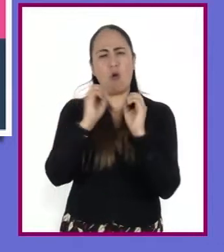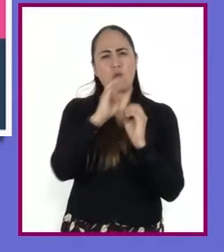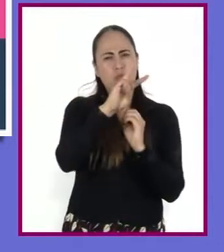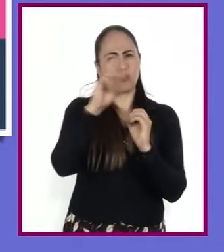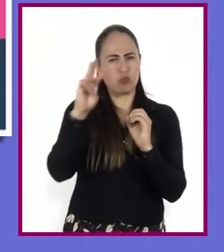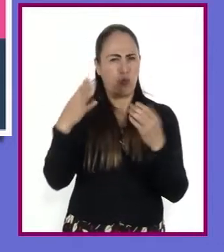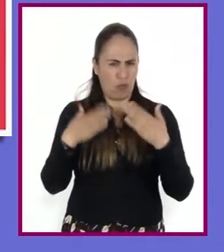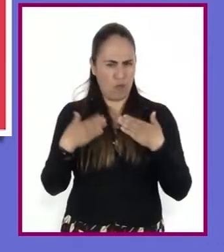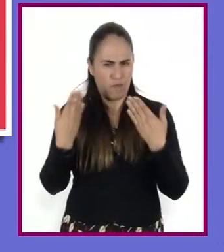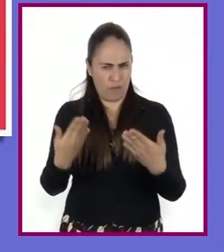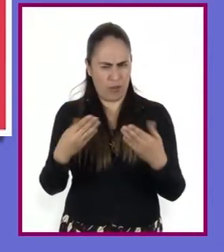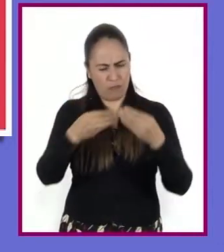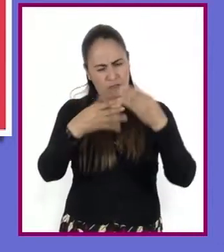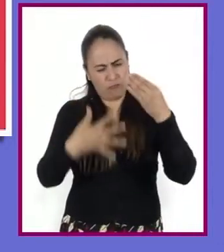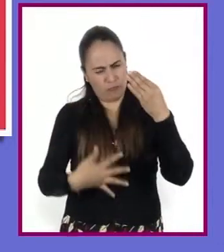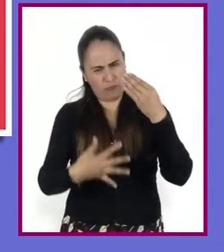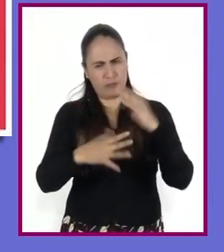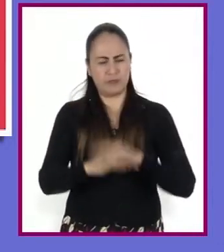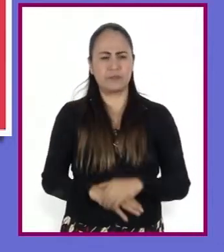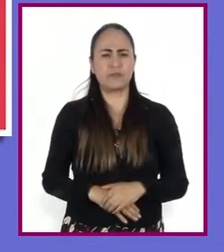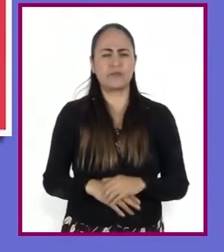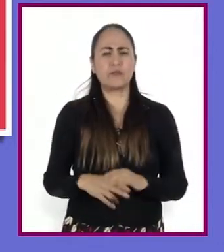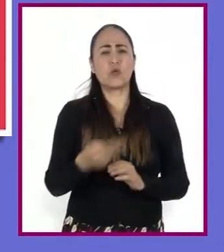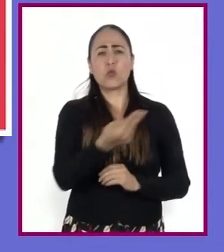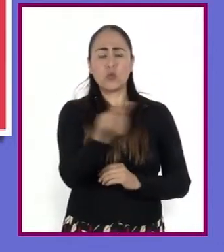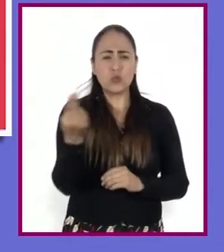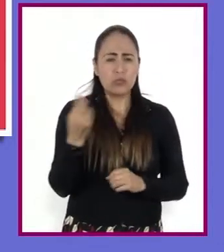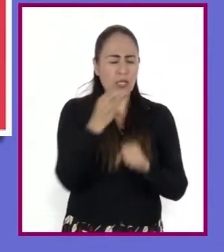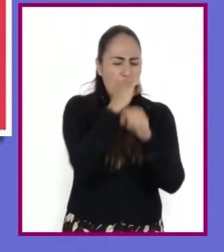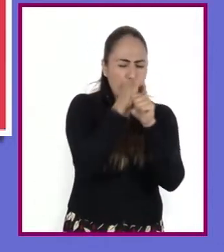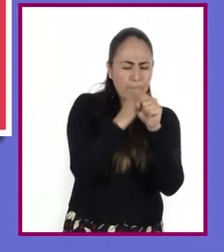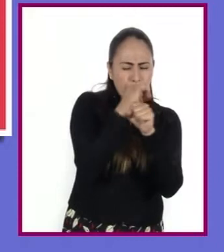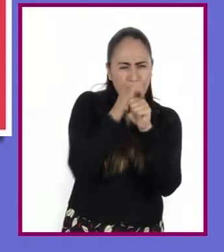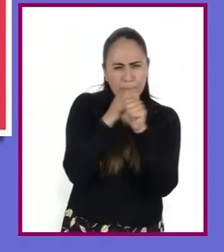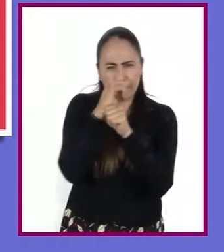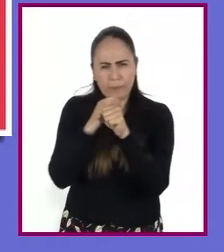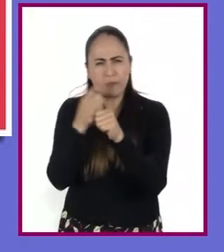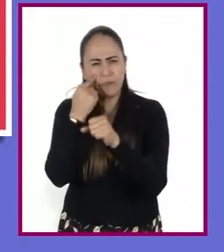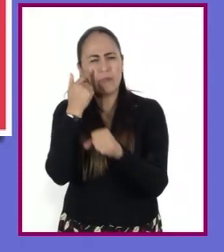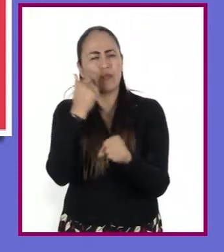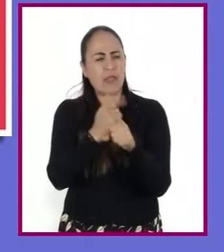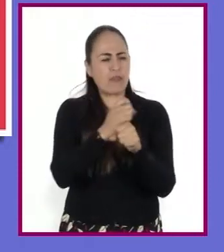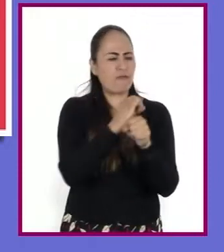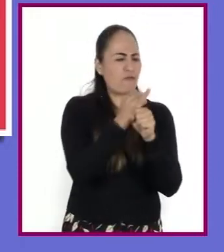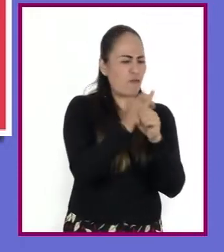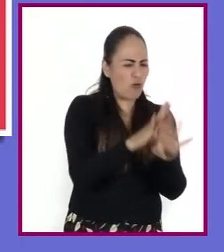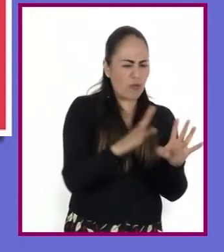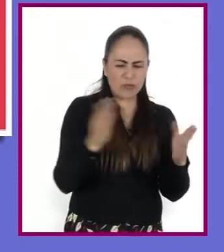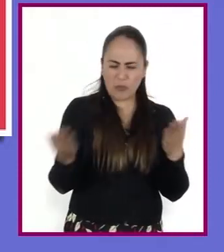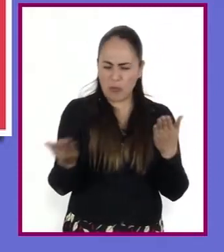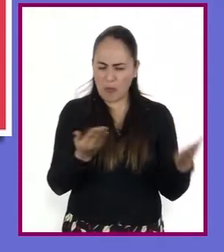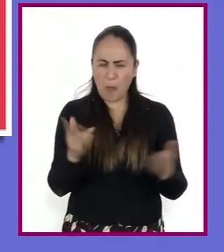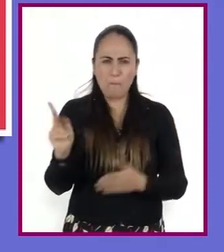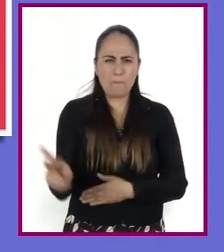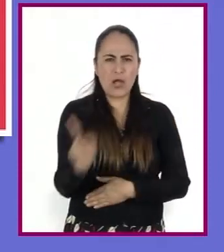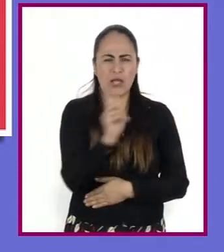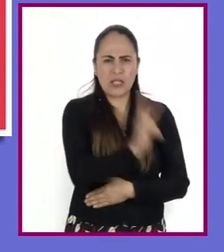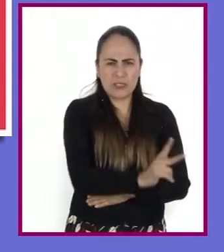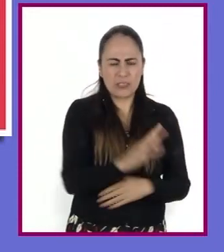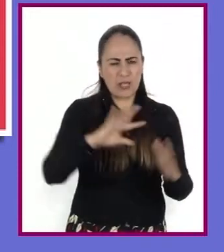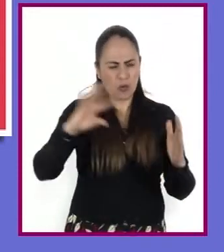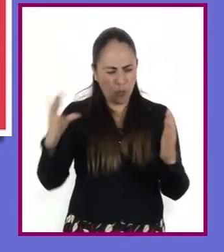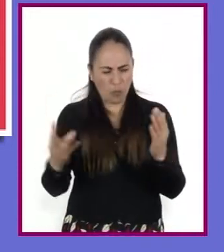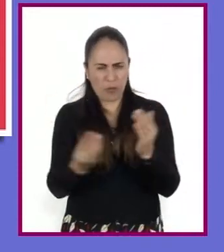entre otros. Al realizar una investigación, frecuente encontrar información similar, complementaria y